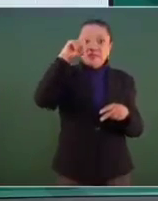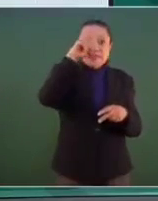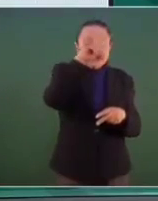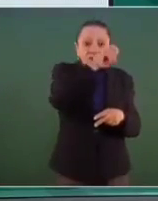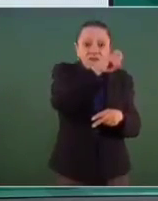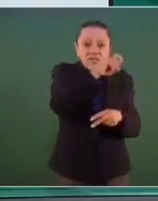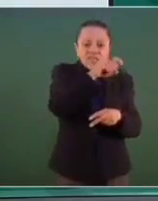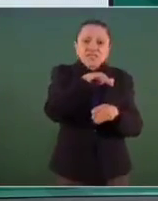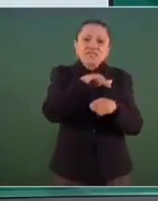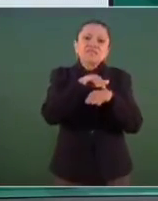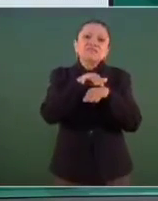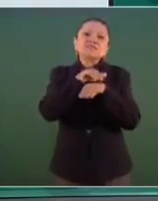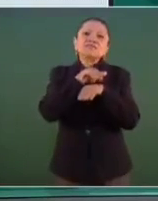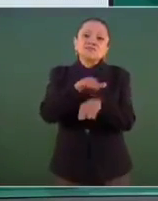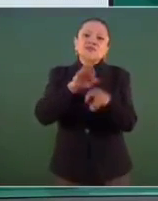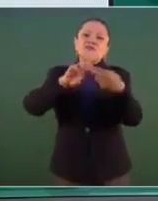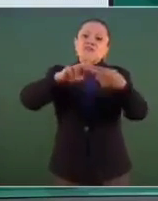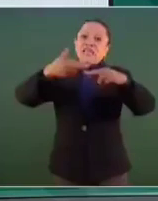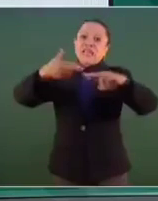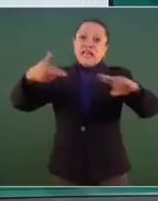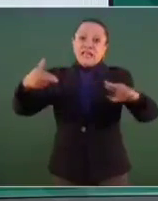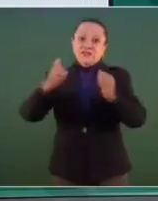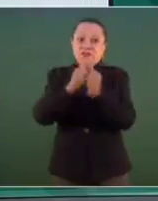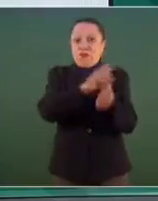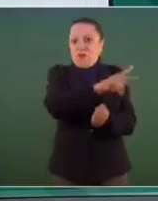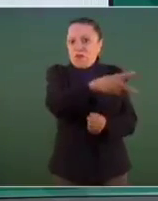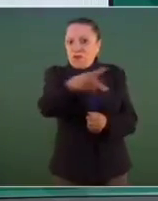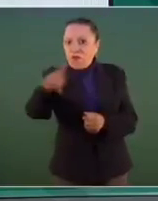nuestra relación con los demás.